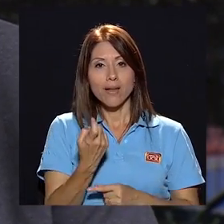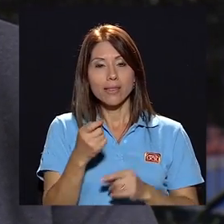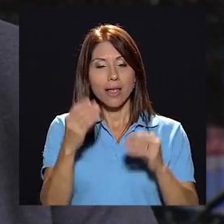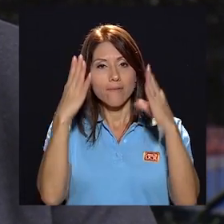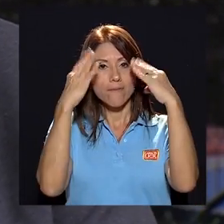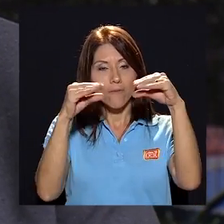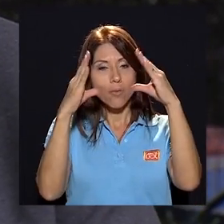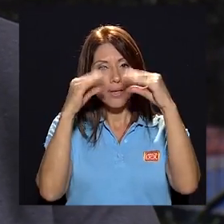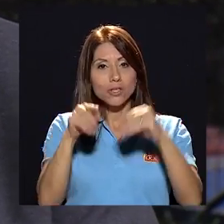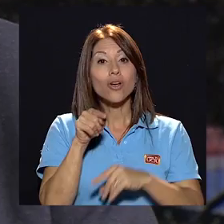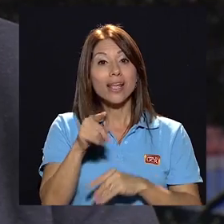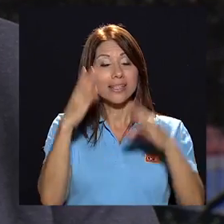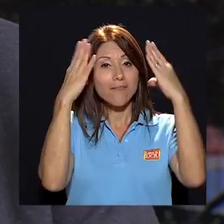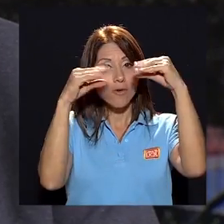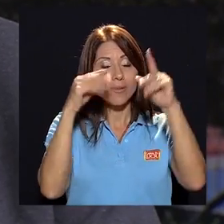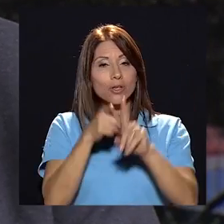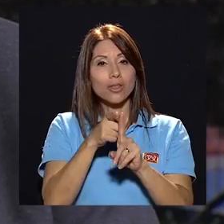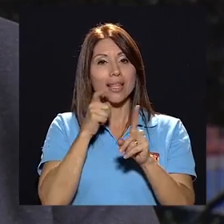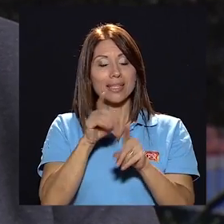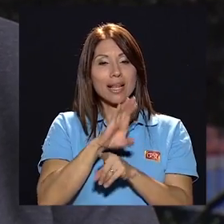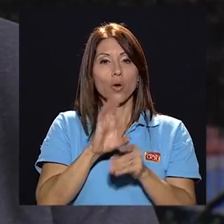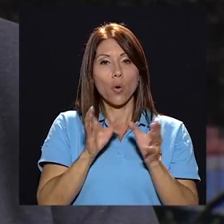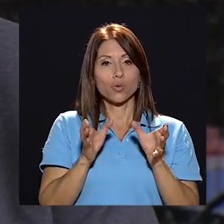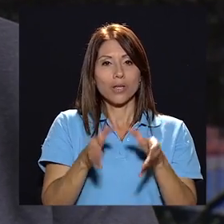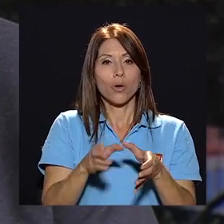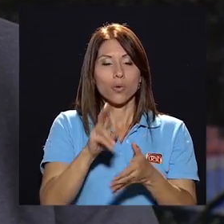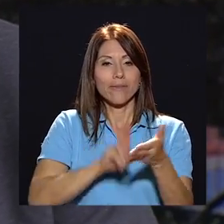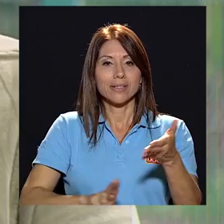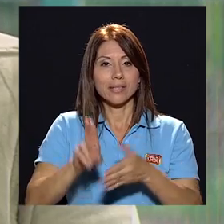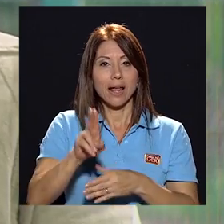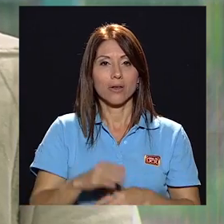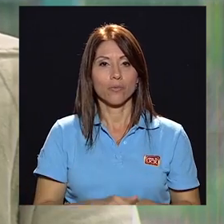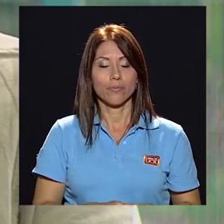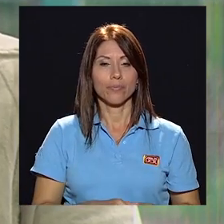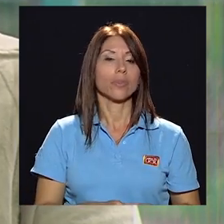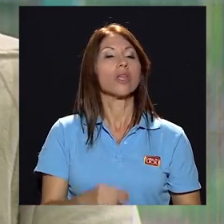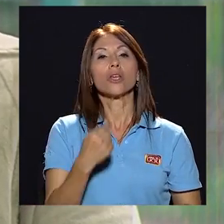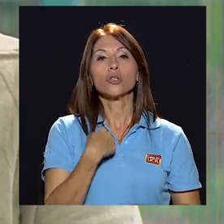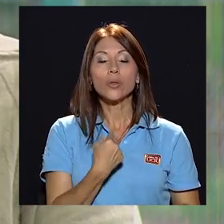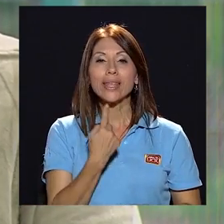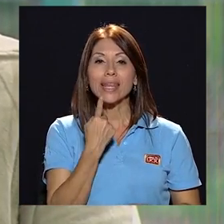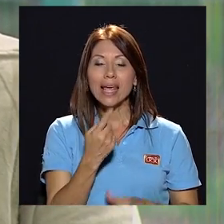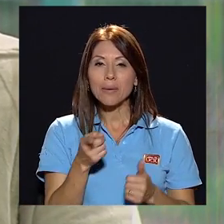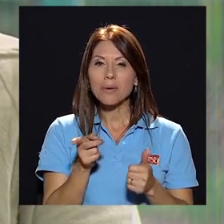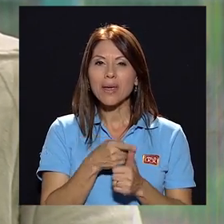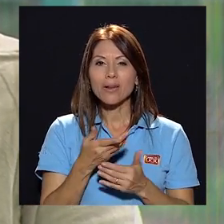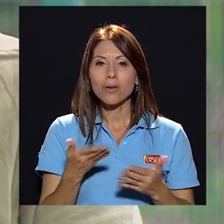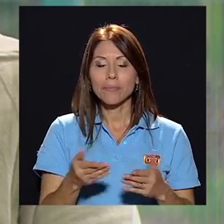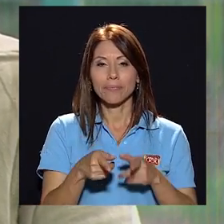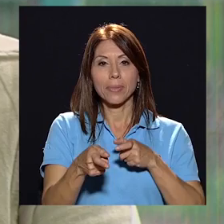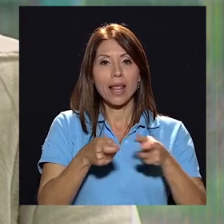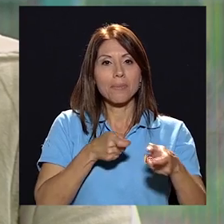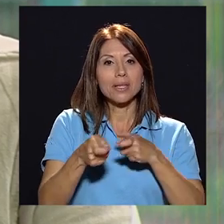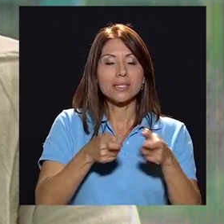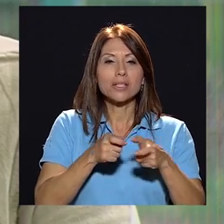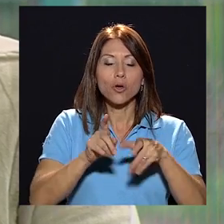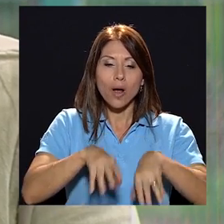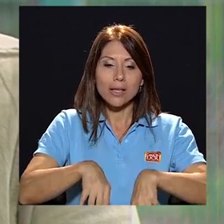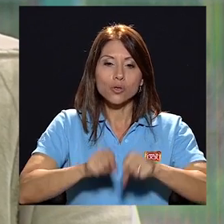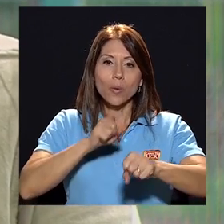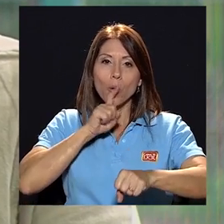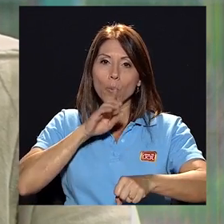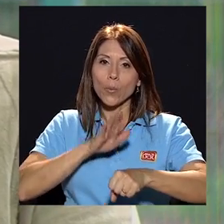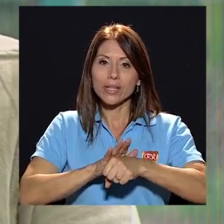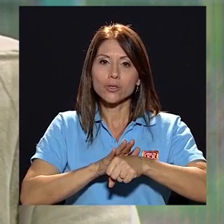información y esa información la tenemos que hacer desde el consejo universitario yo diría que lo primero sería que la administración asuma un compromiso